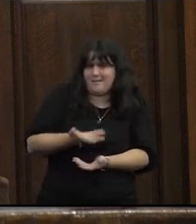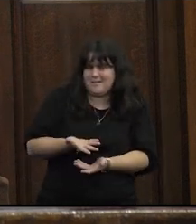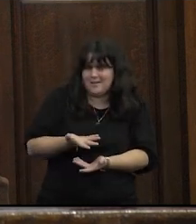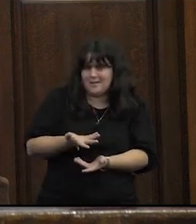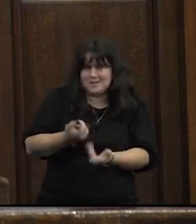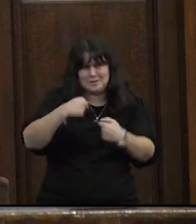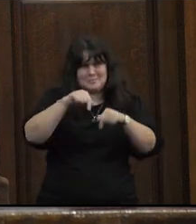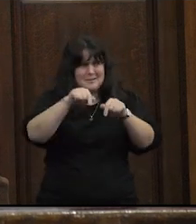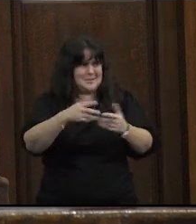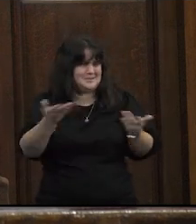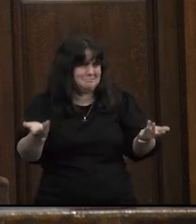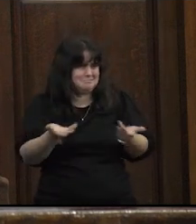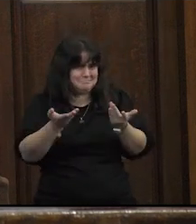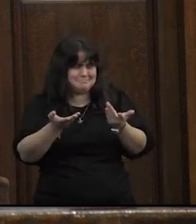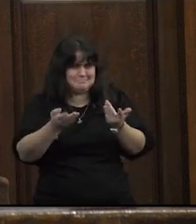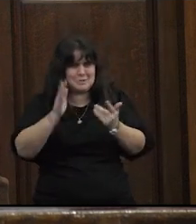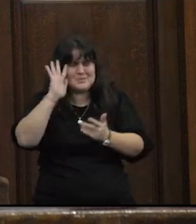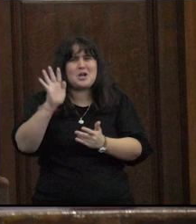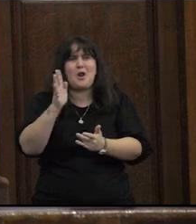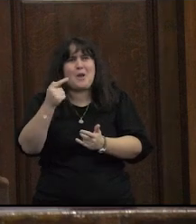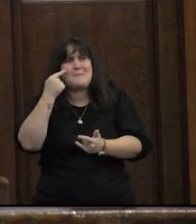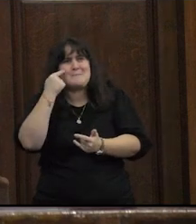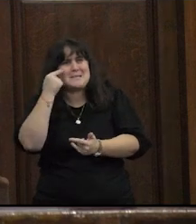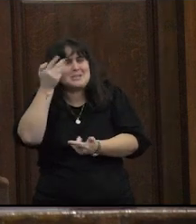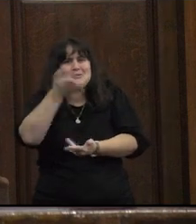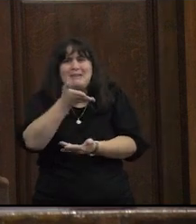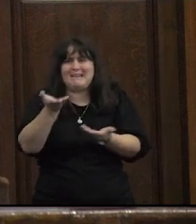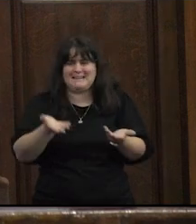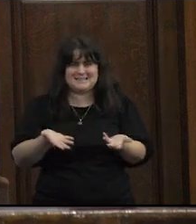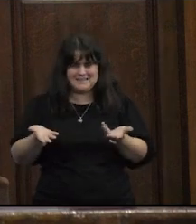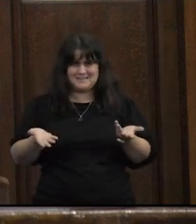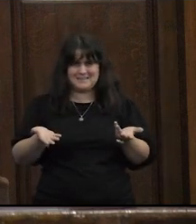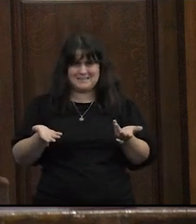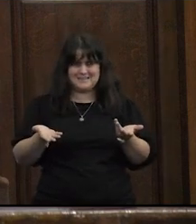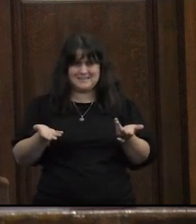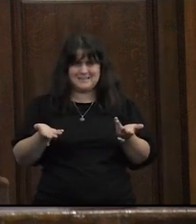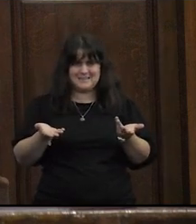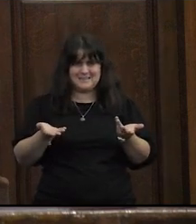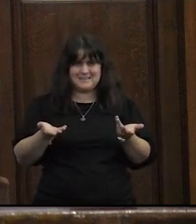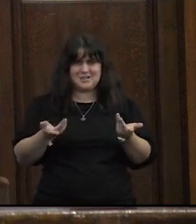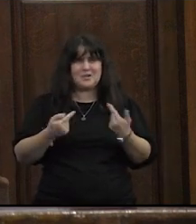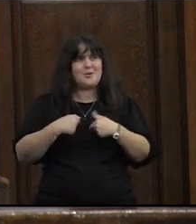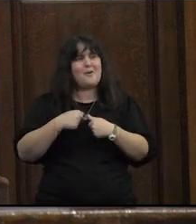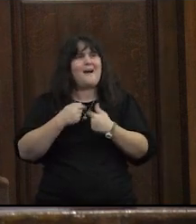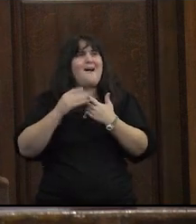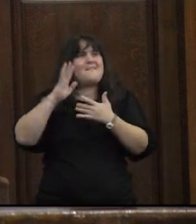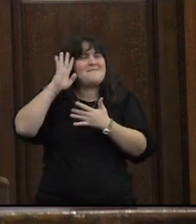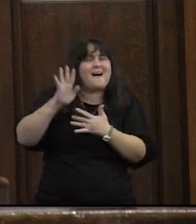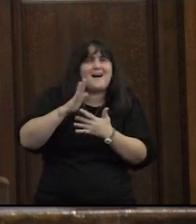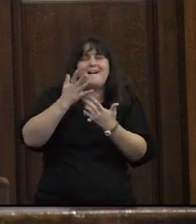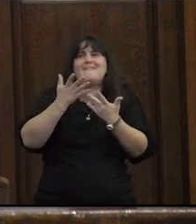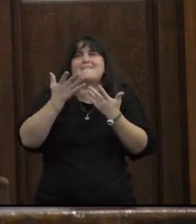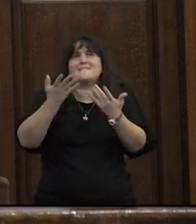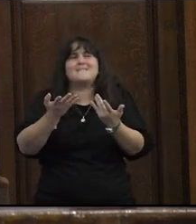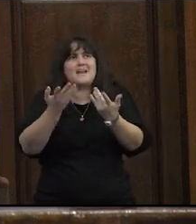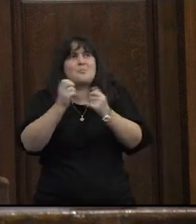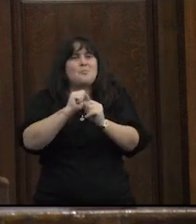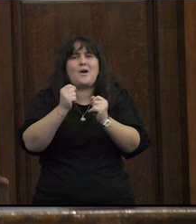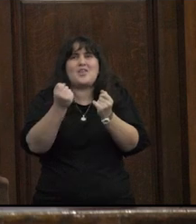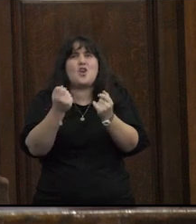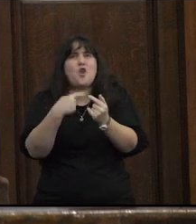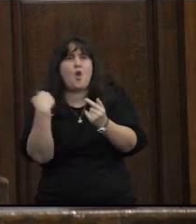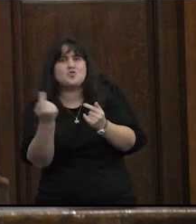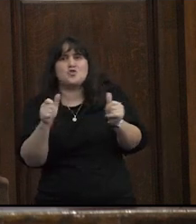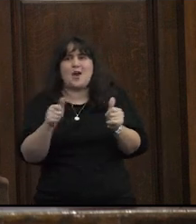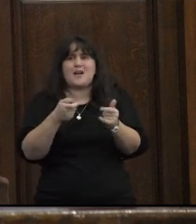acá en un ambiente psi ¿no? como nos vamos llenando de ilusiones de que está en